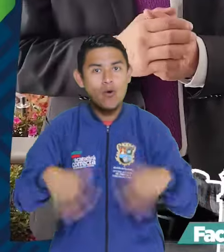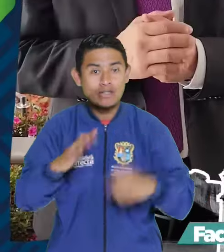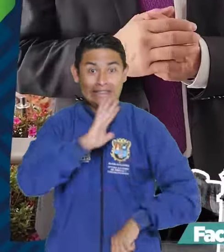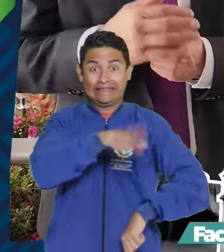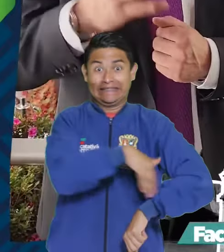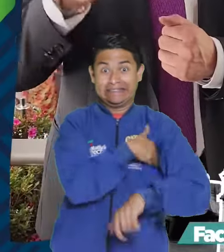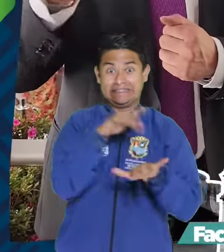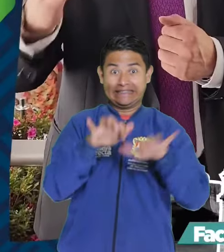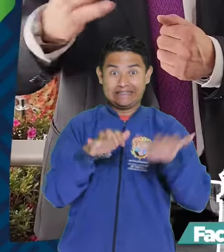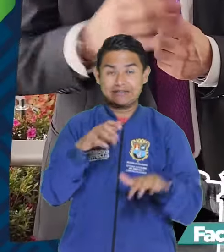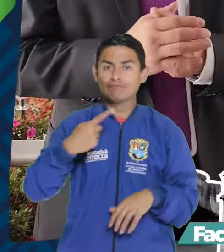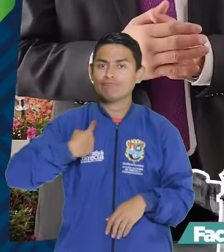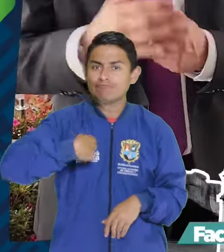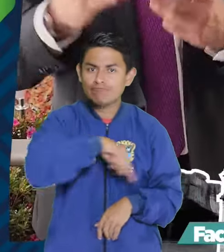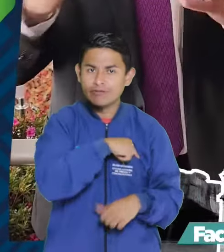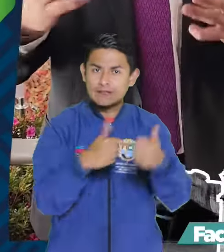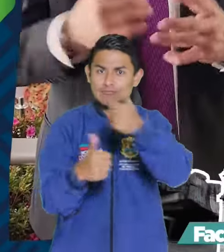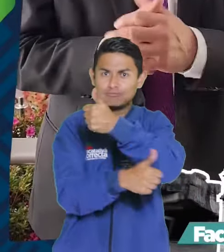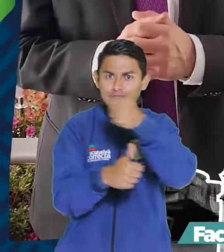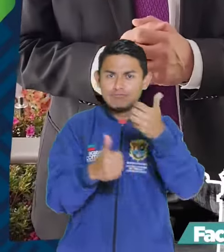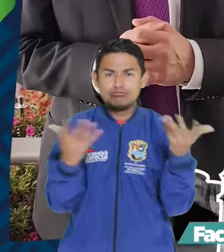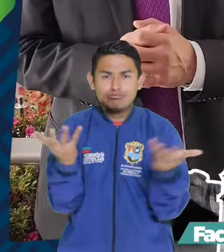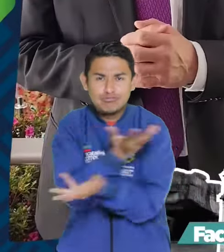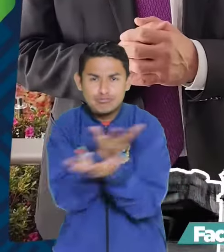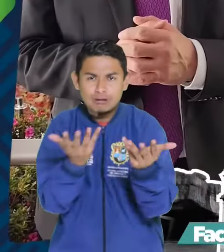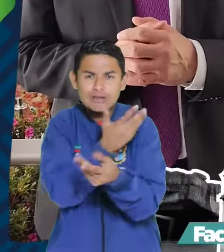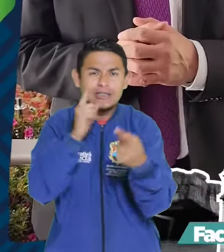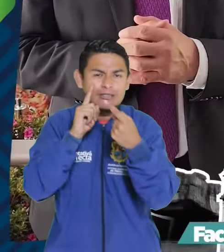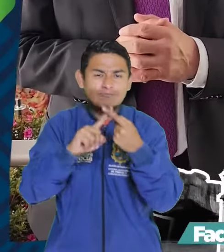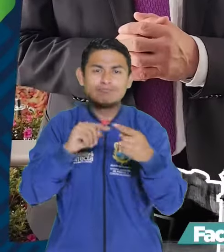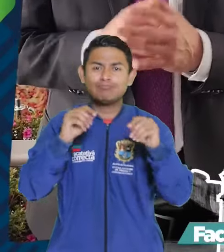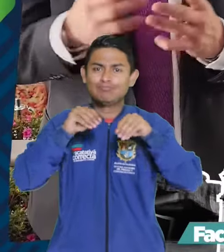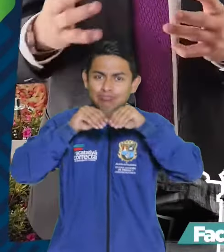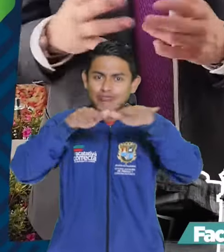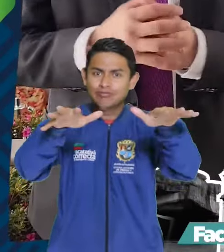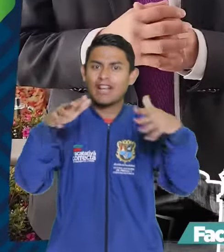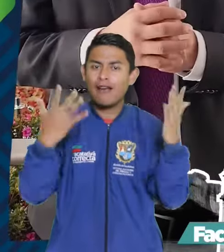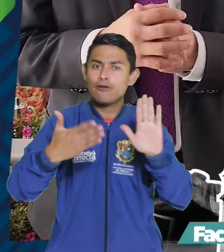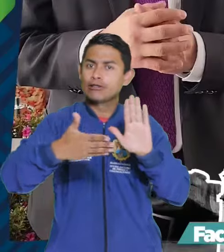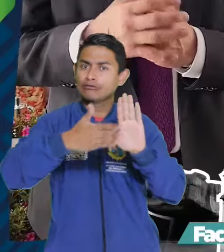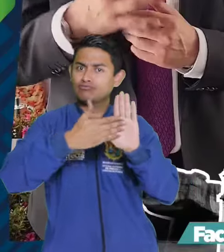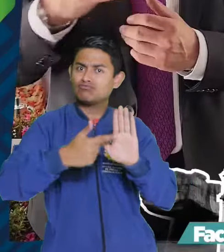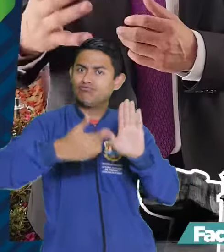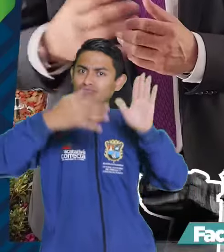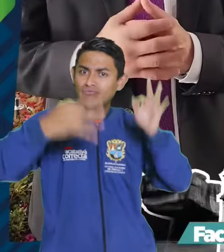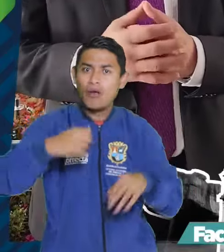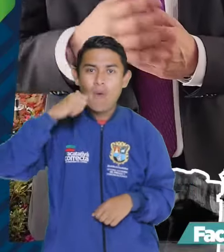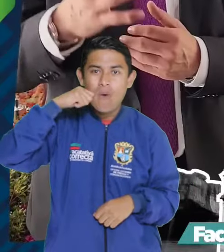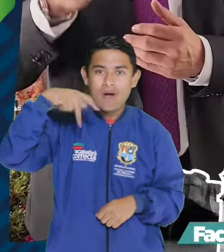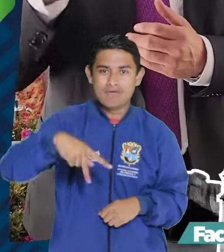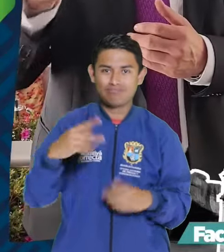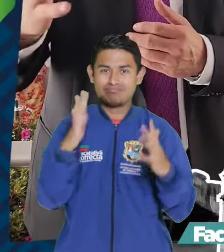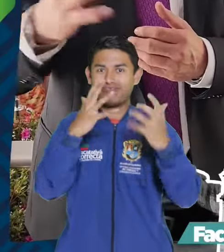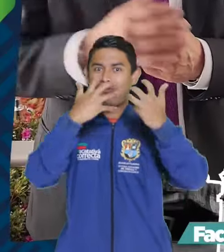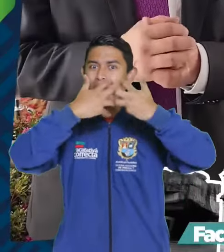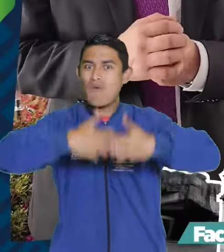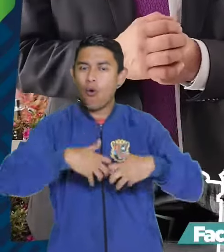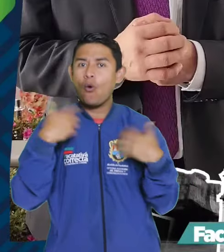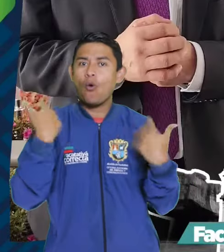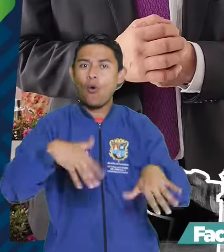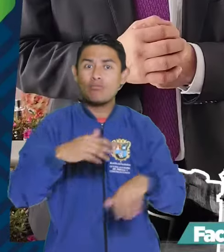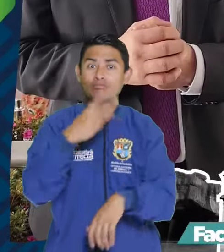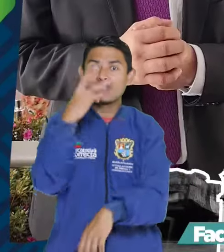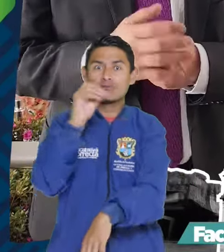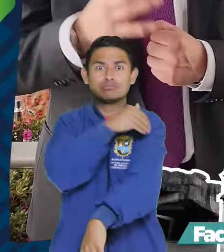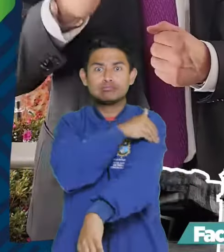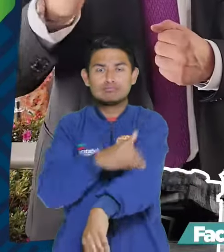también de Educación, nuestra Oficina de Cooperación y por supuesto nuestro despacho, ponen en evidencia los recursos de nuestra gestión, cerca de 300